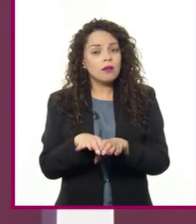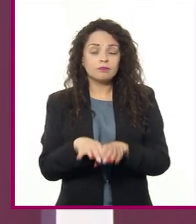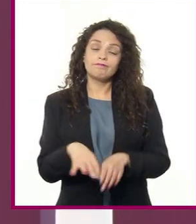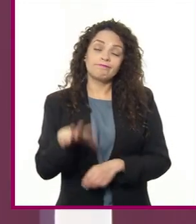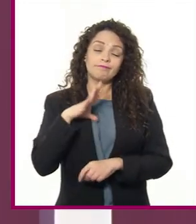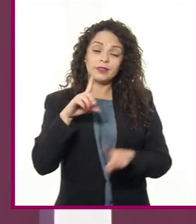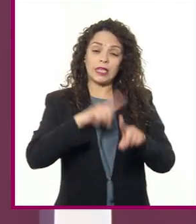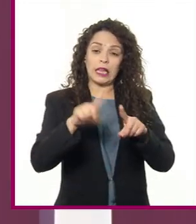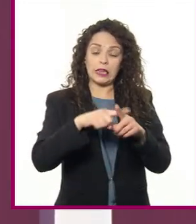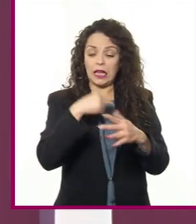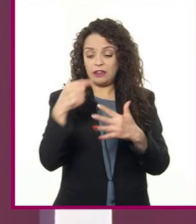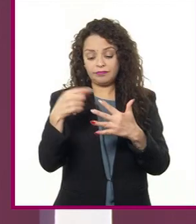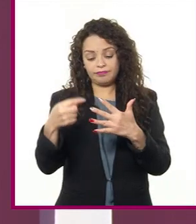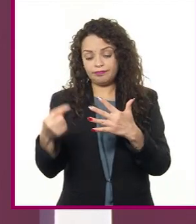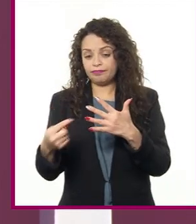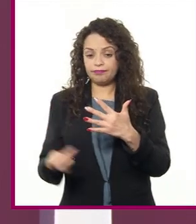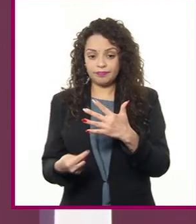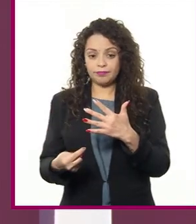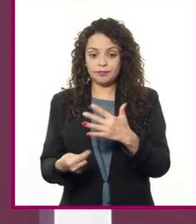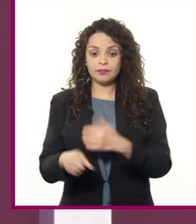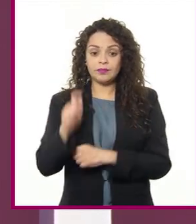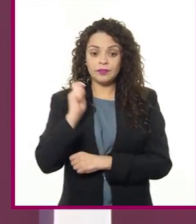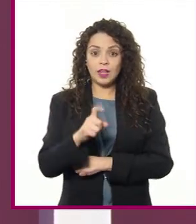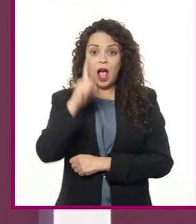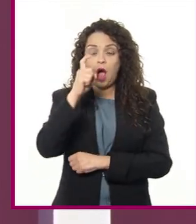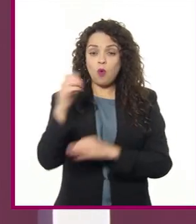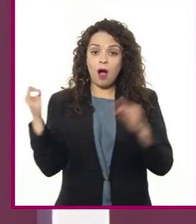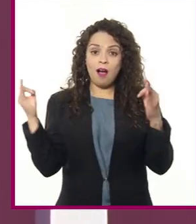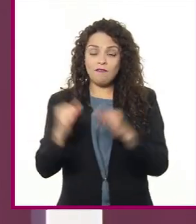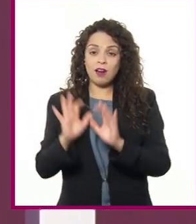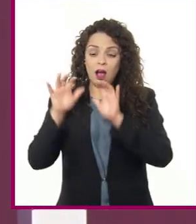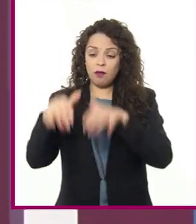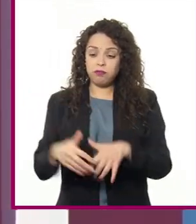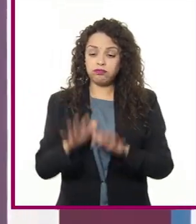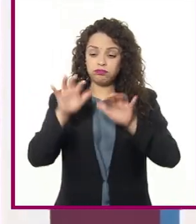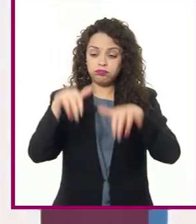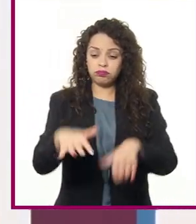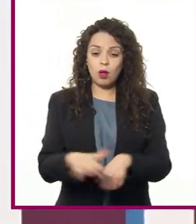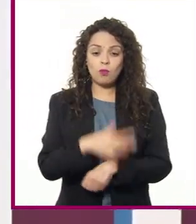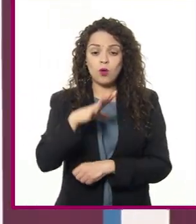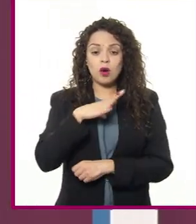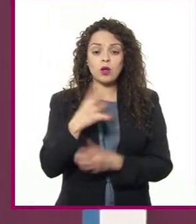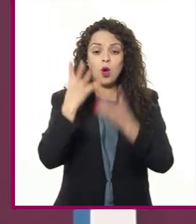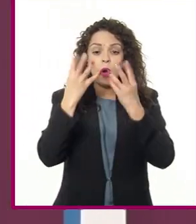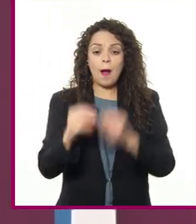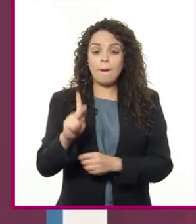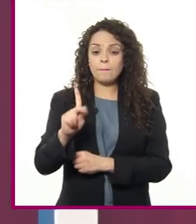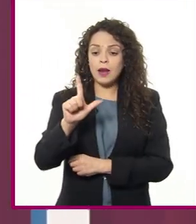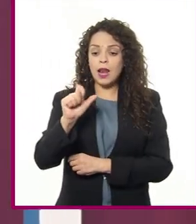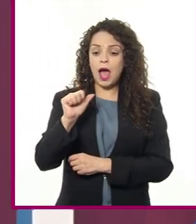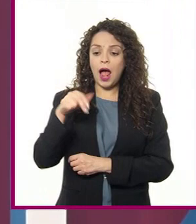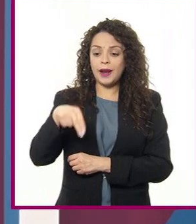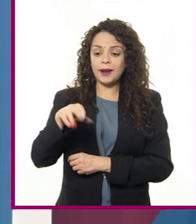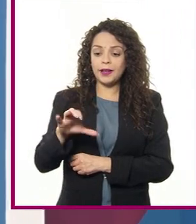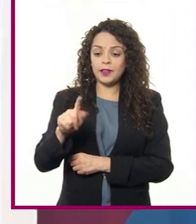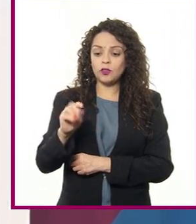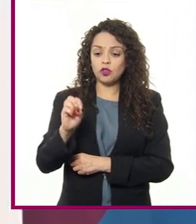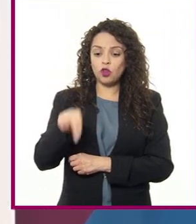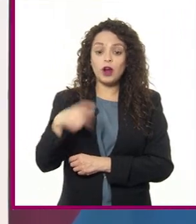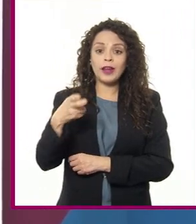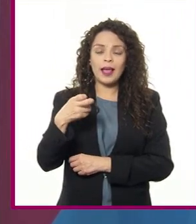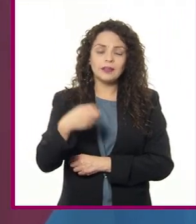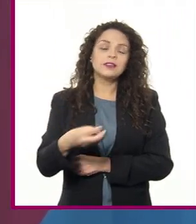varios. Las corrientes marinas frías, pues transportan una gran cantidad de pláncton, que es el principal